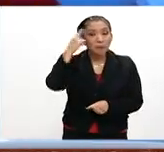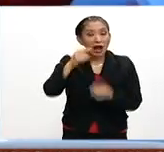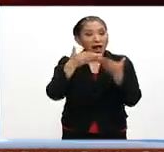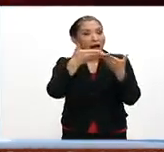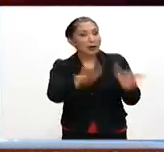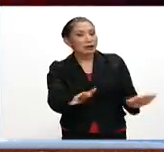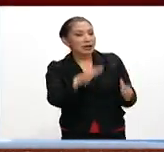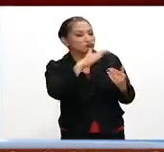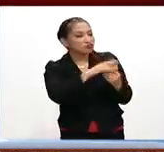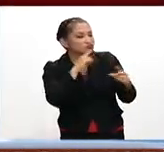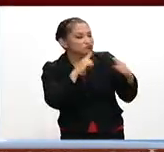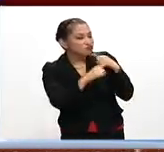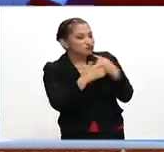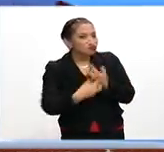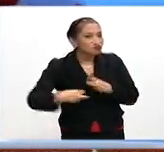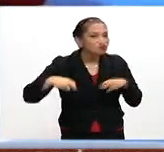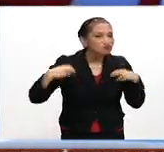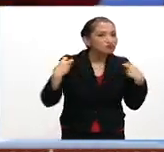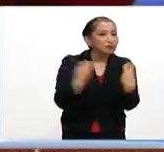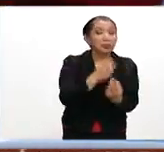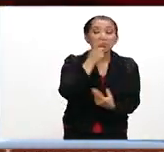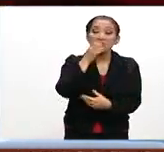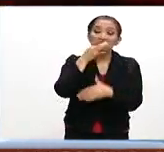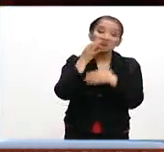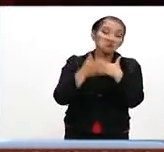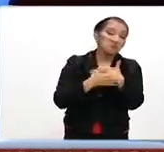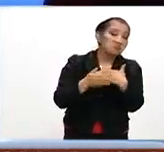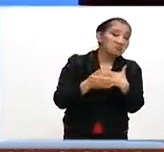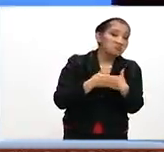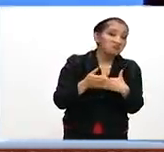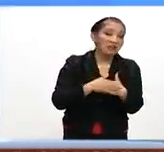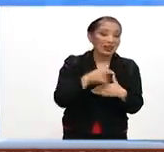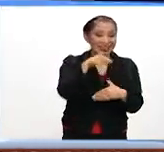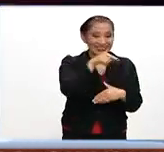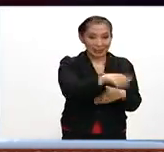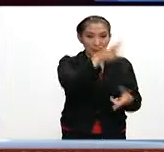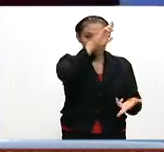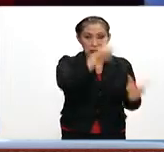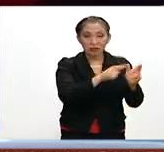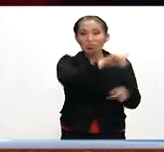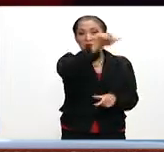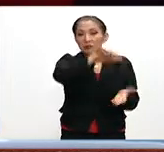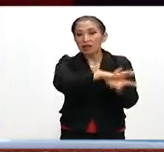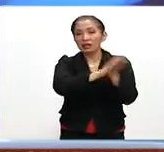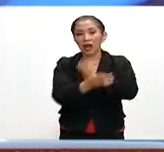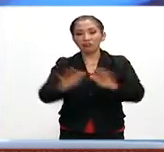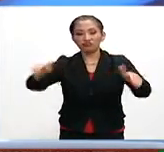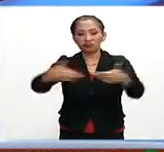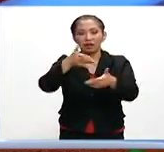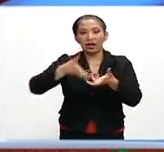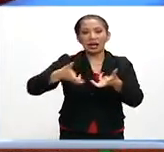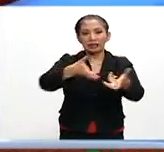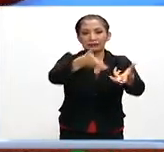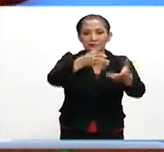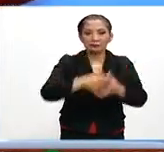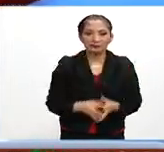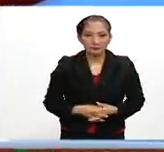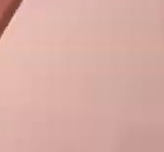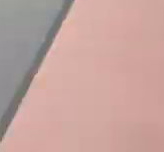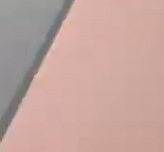abrir la mesa de negociación. Advirtieron que del paso del paro pasarán a cierres carreteros.